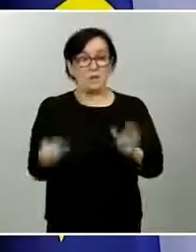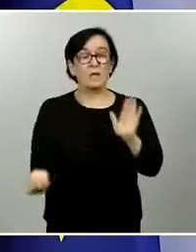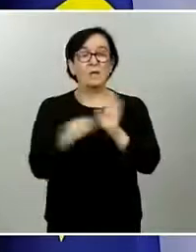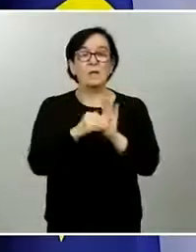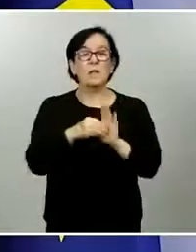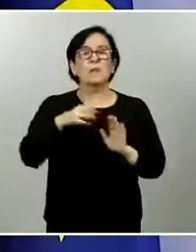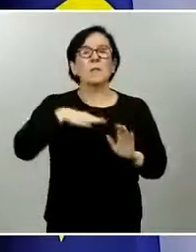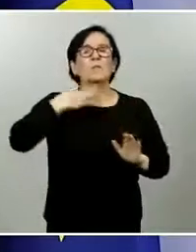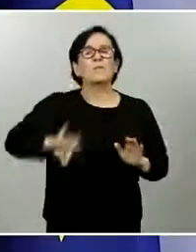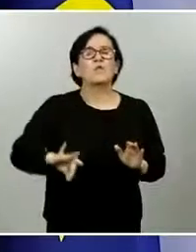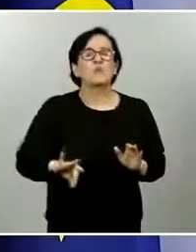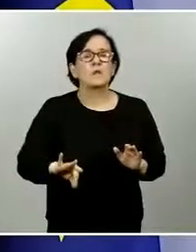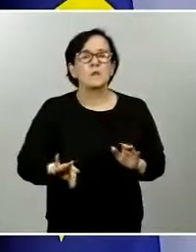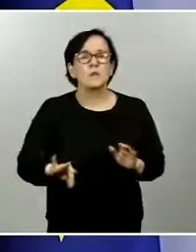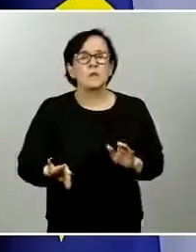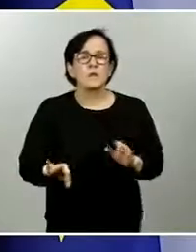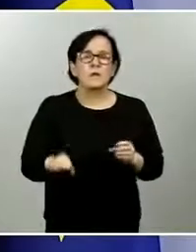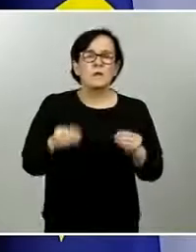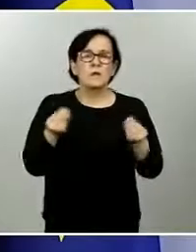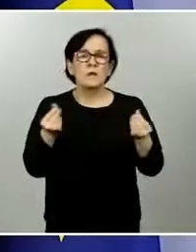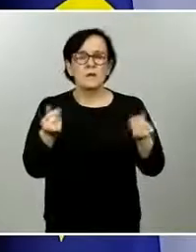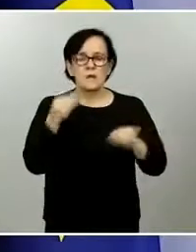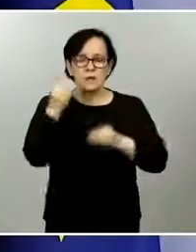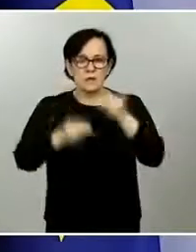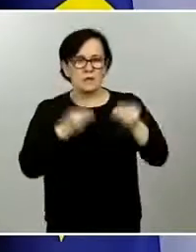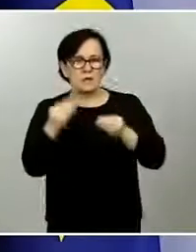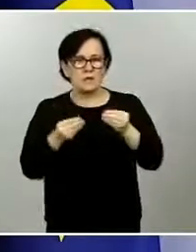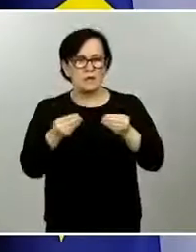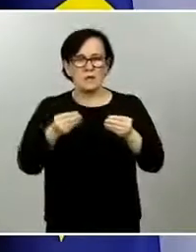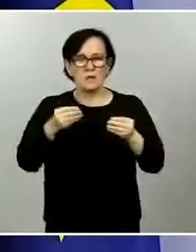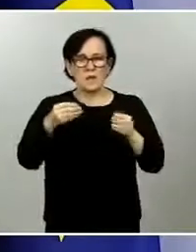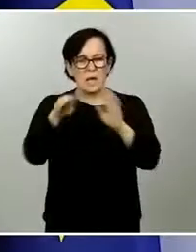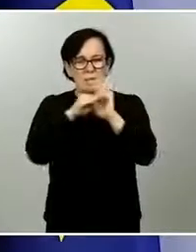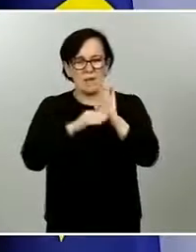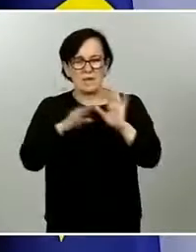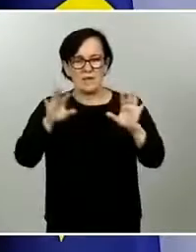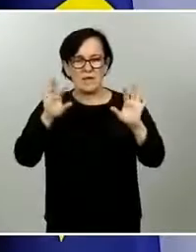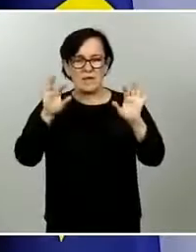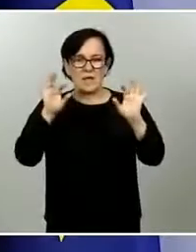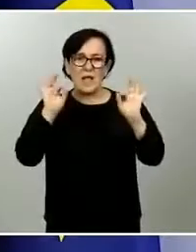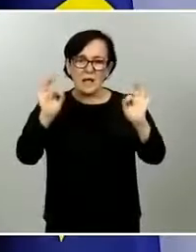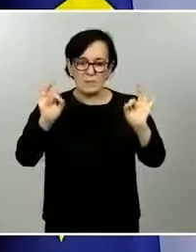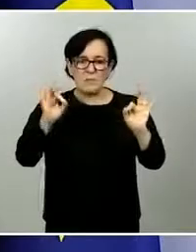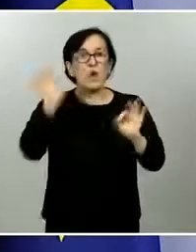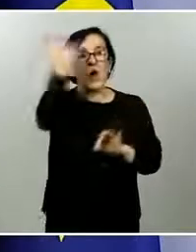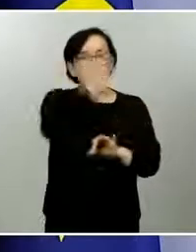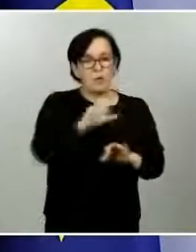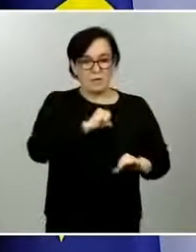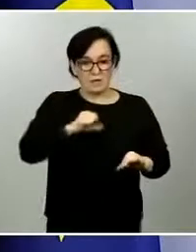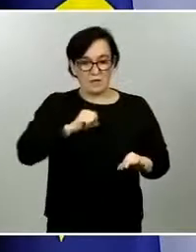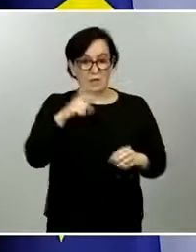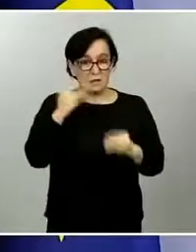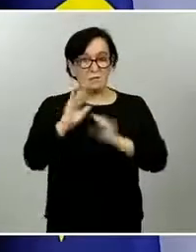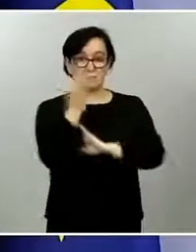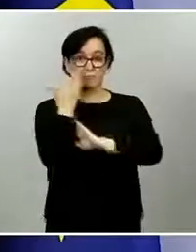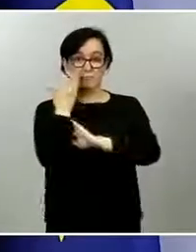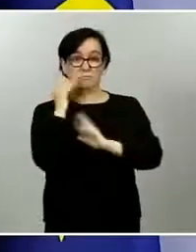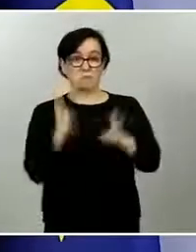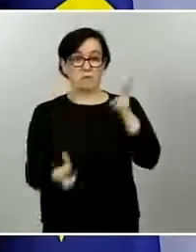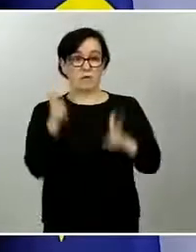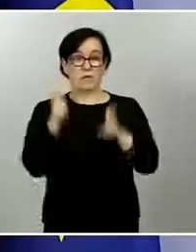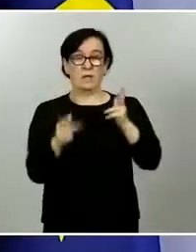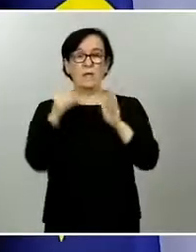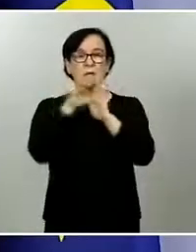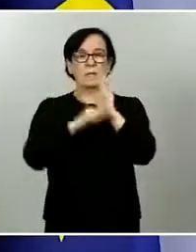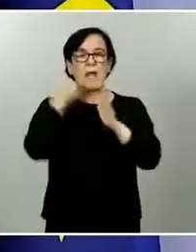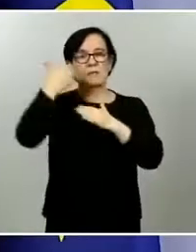saben ustedes que el decreto de alarma al que yo de luz verde el congreso de los diputados el miércoles de esta semana incorpora que hay la posibilidad de